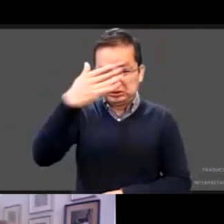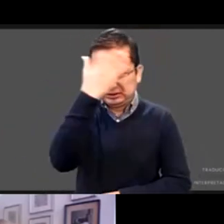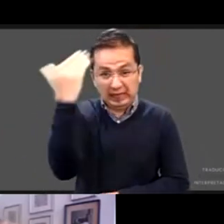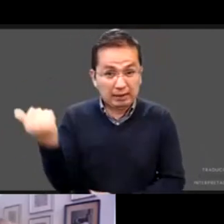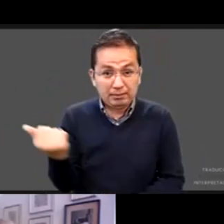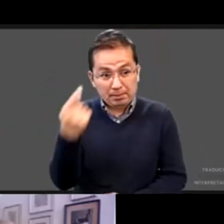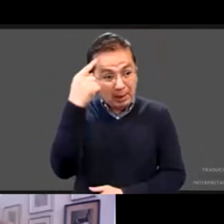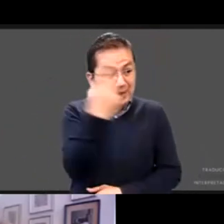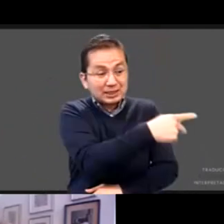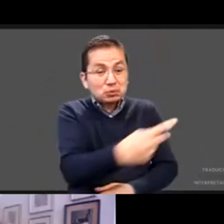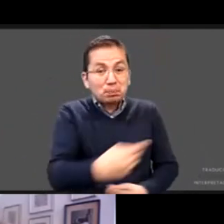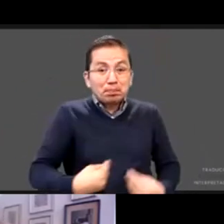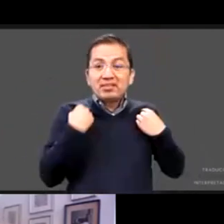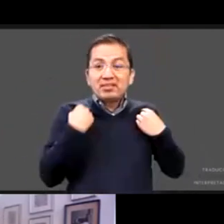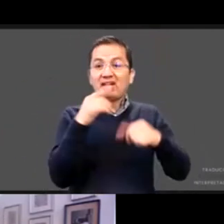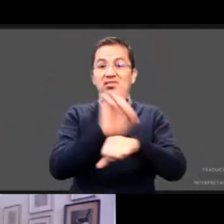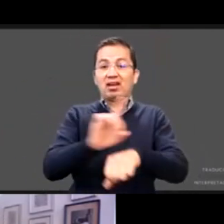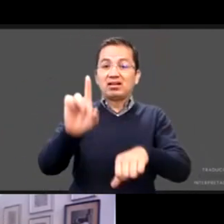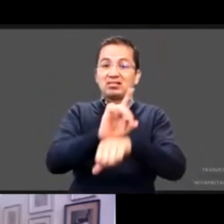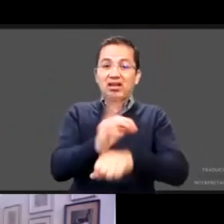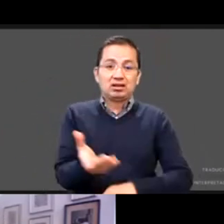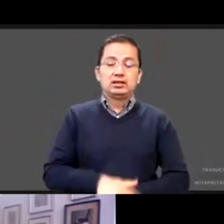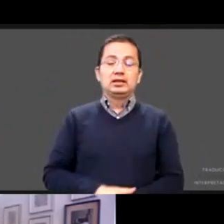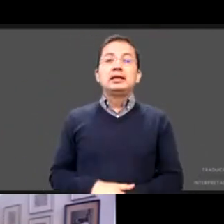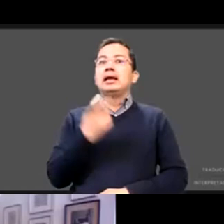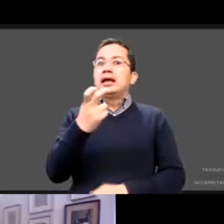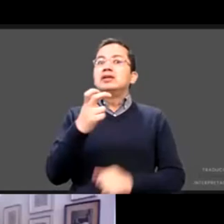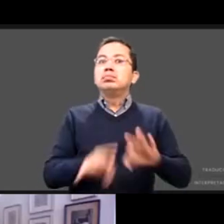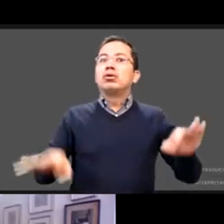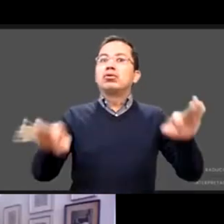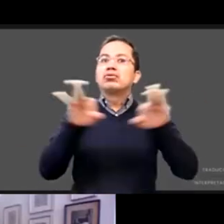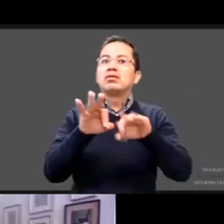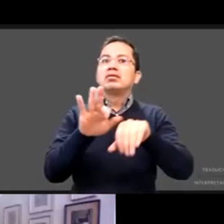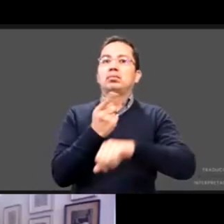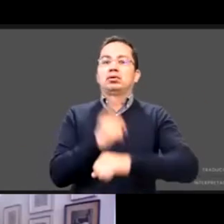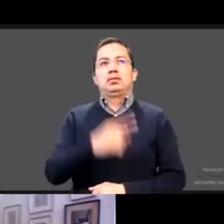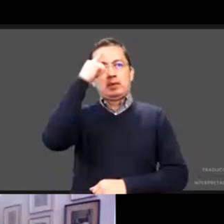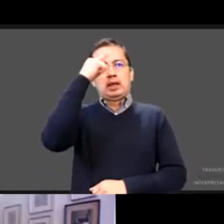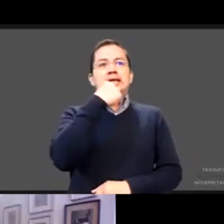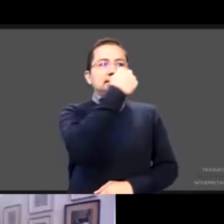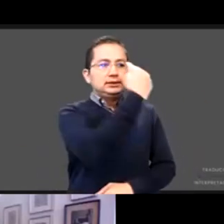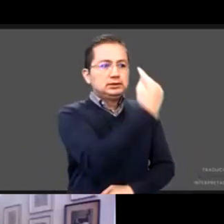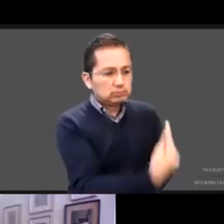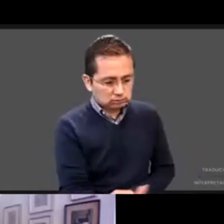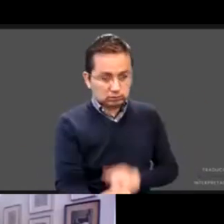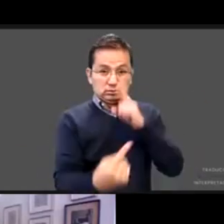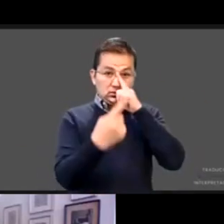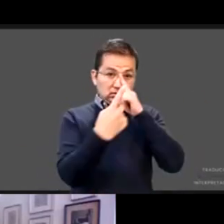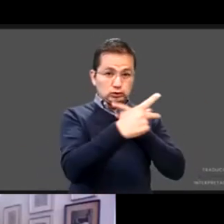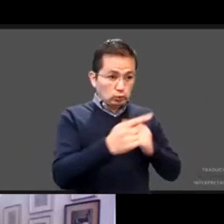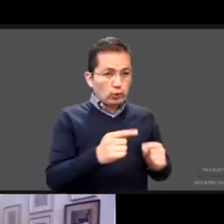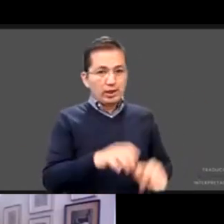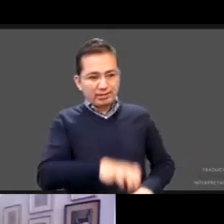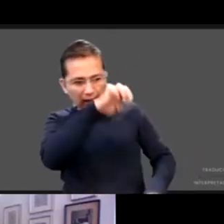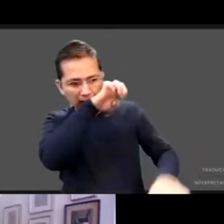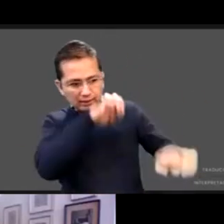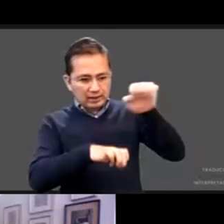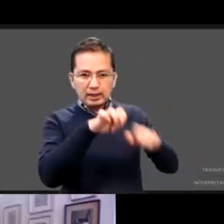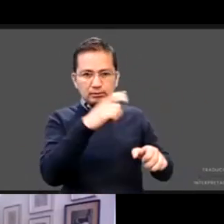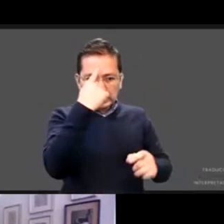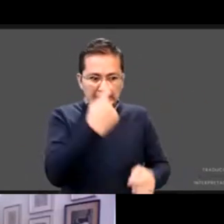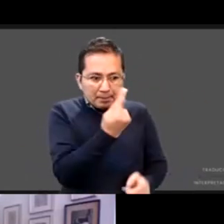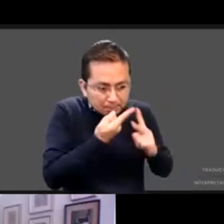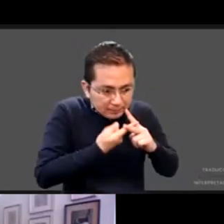especialmente por la importancia de la edad del tiempo y de su desarrollo a la primera infancia y que